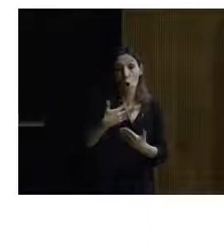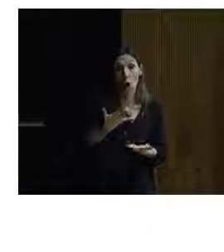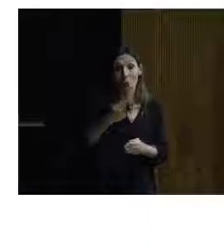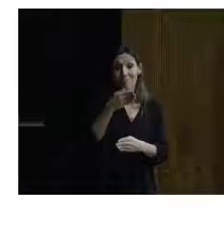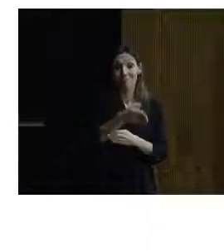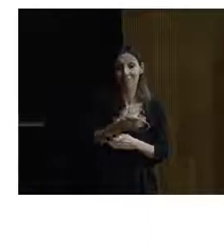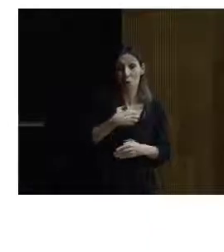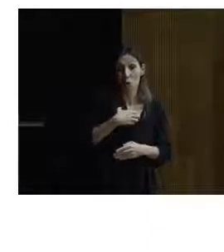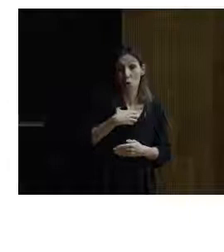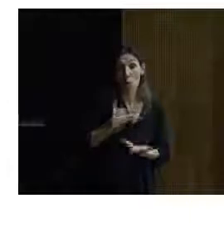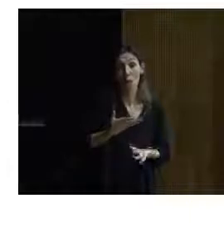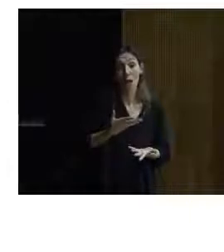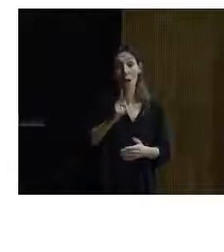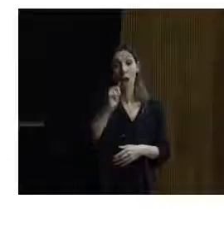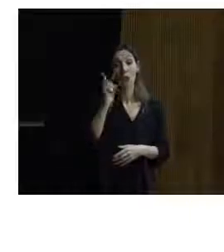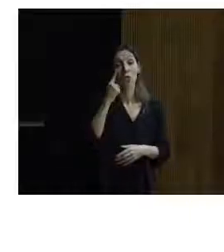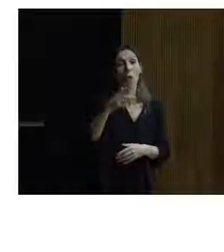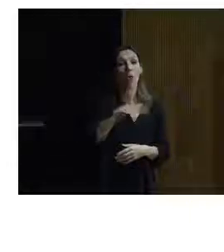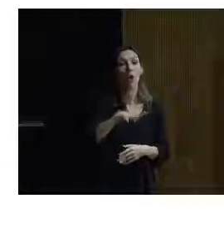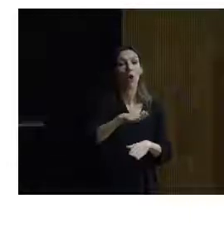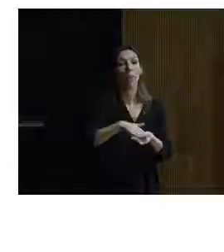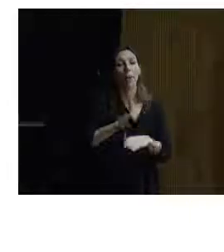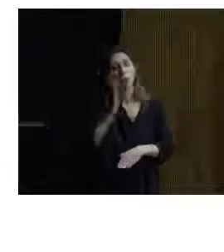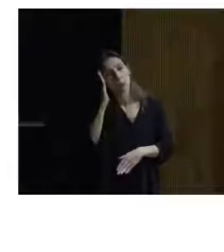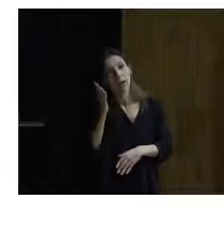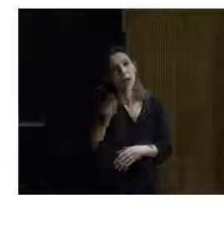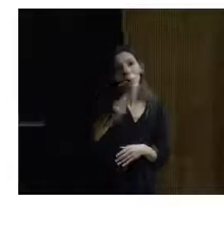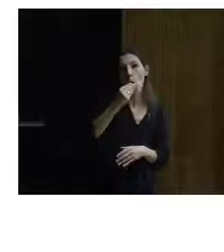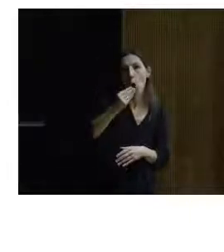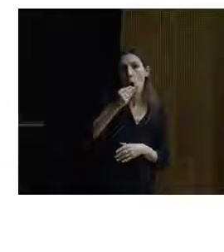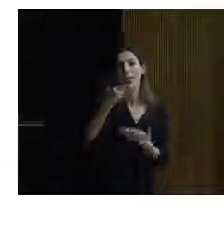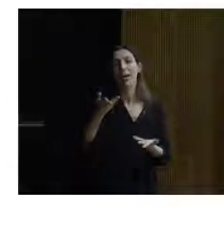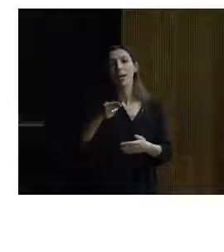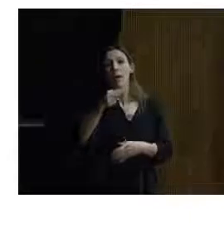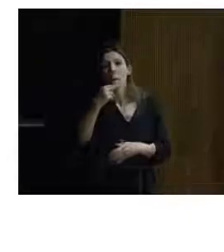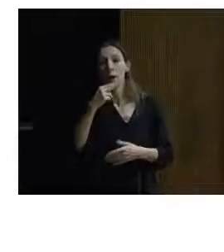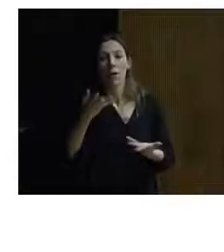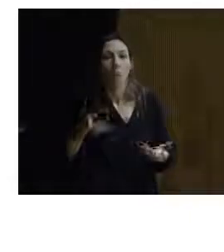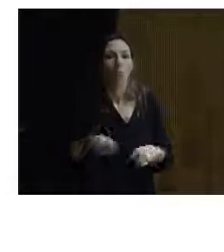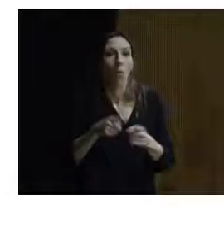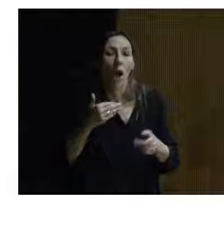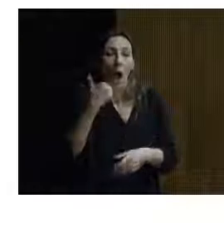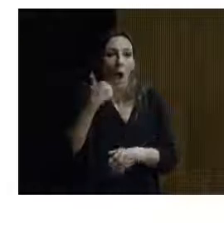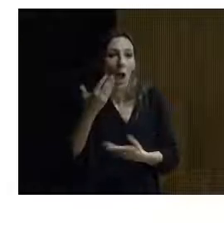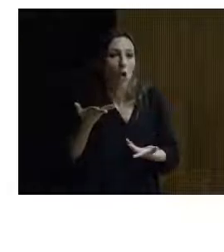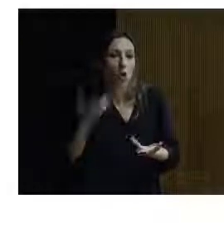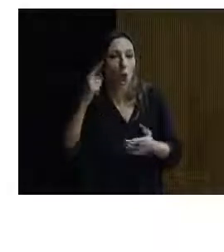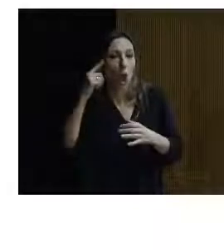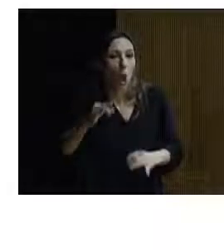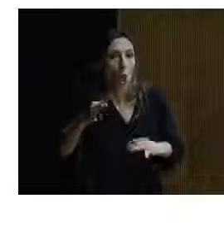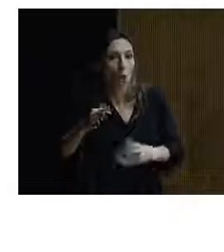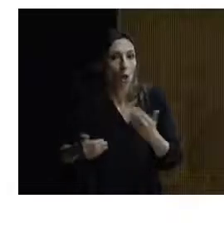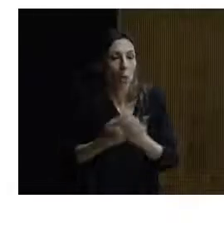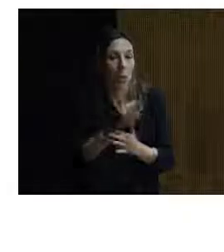y encontrar un sitio para dormir, un sitio para comer, un sitio para poder ir al servicio, que es algo fundamental que a lo largo del día